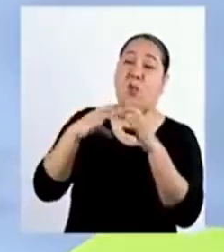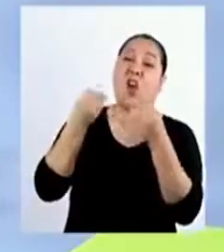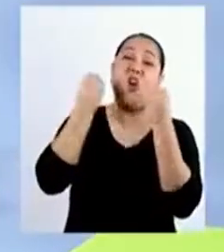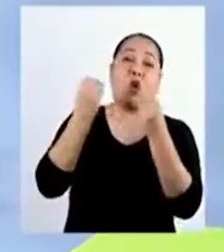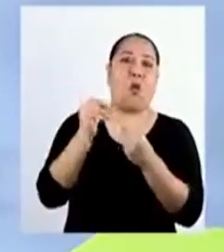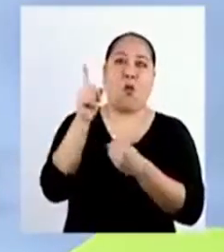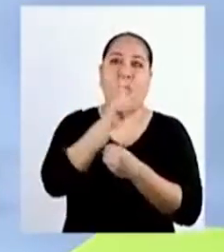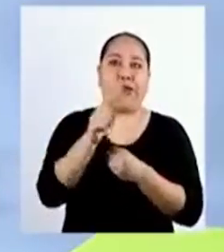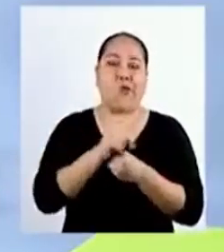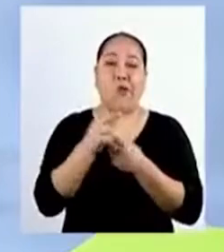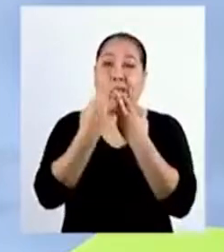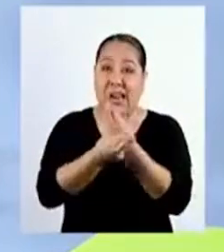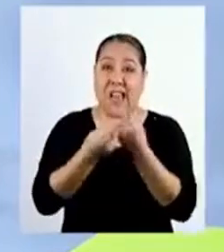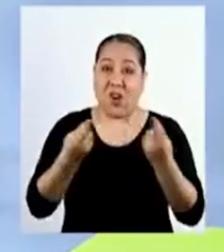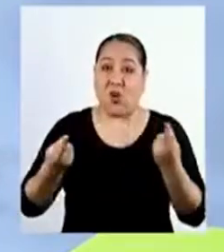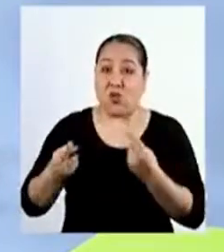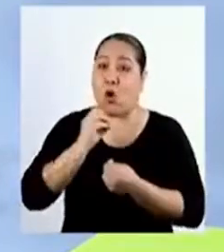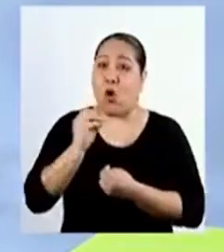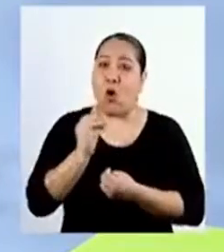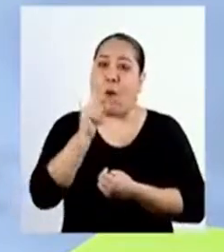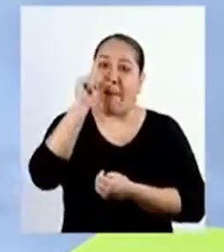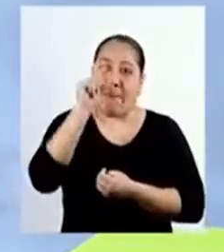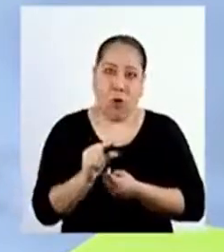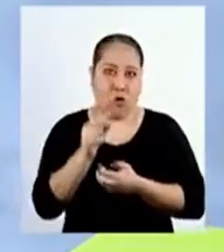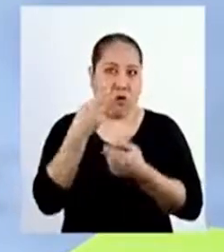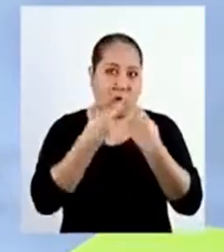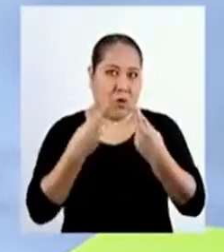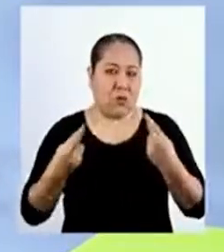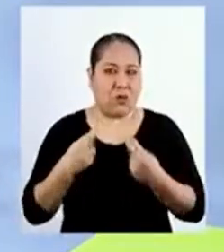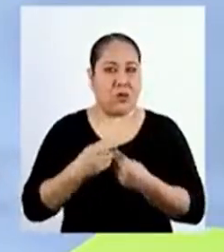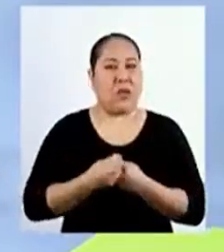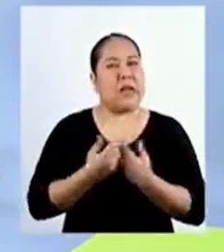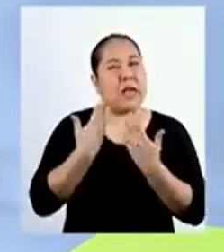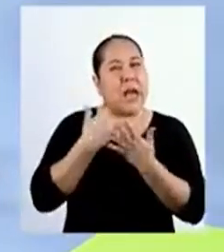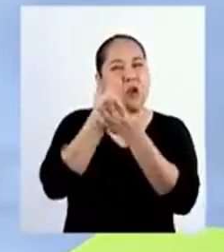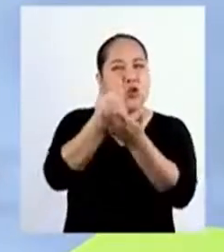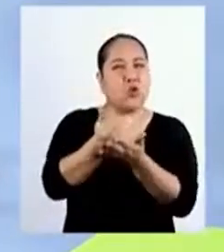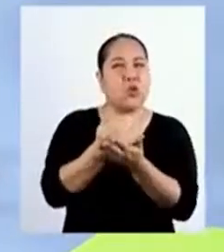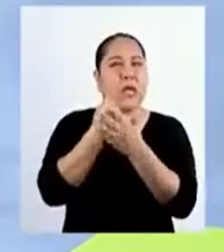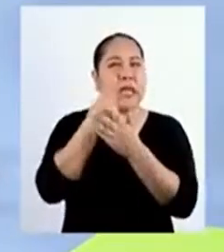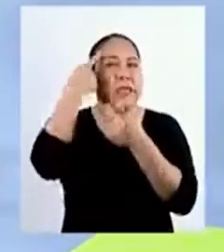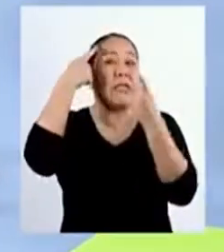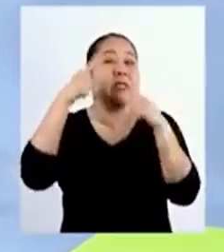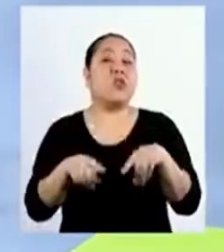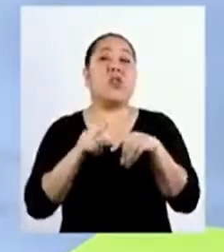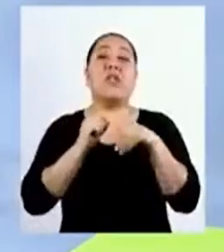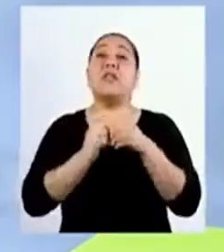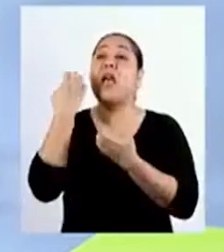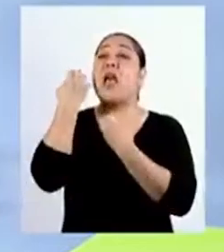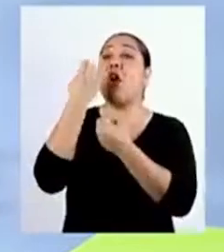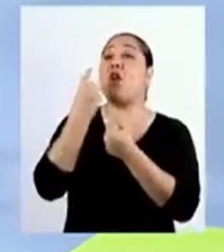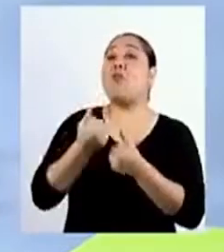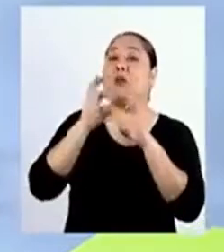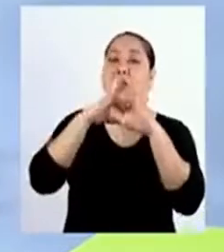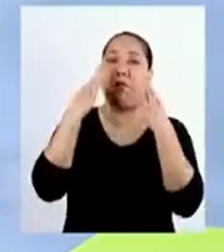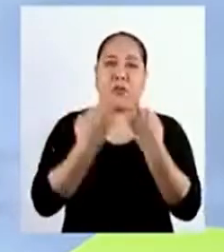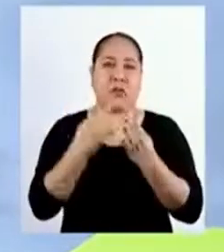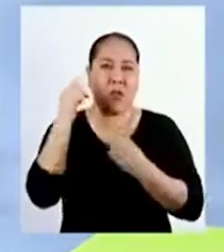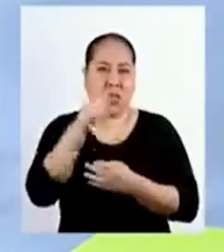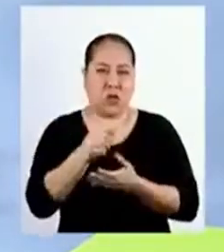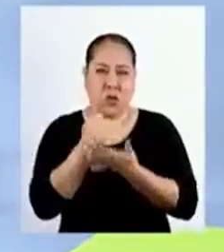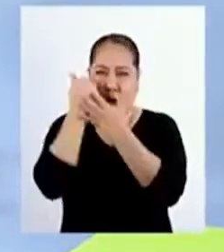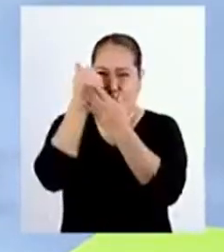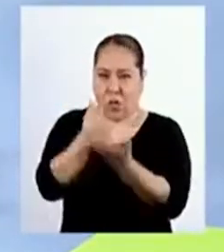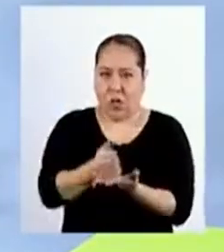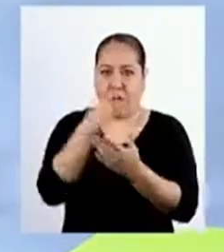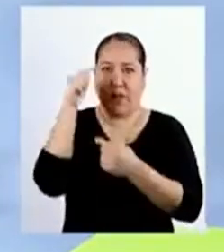sobre cómo el no tener recursos o tener pocos influye en las decisiones económicas de nuestras familias. Esto será